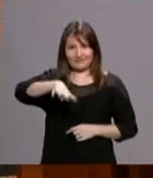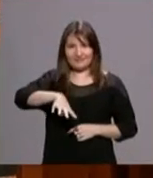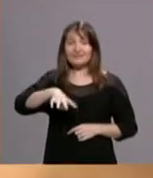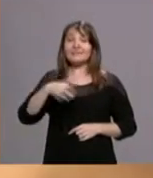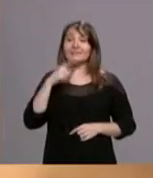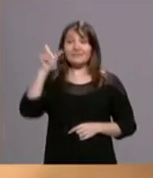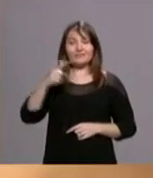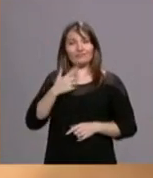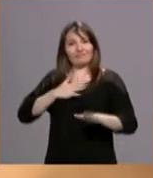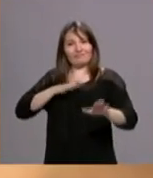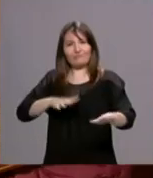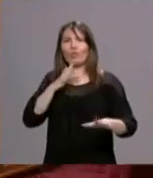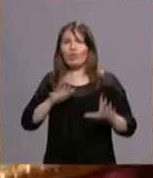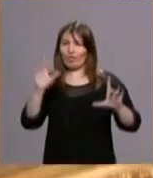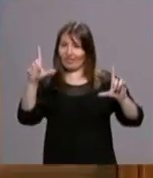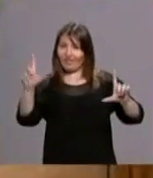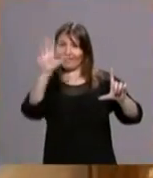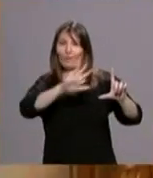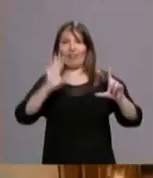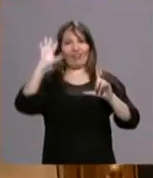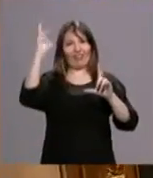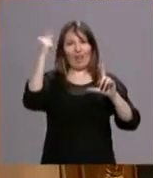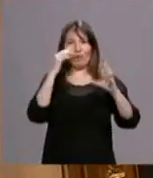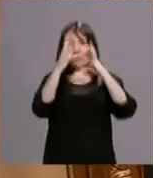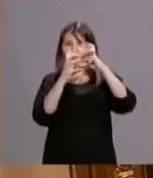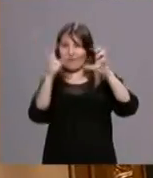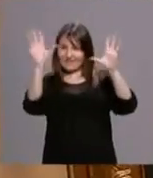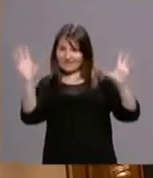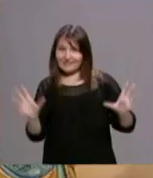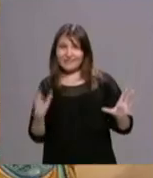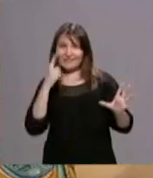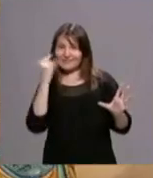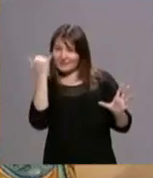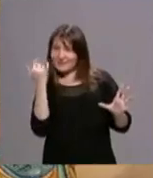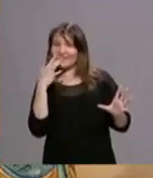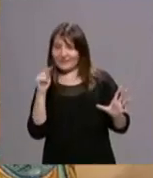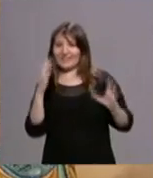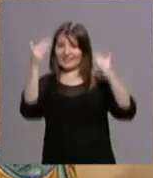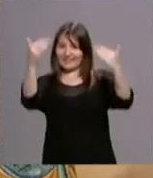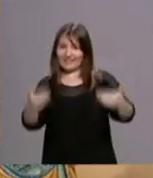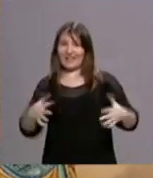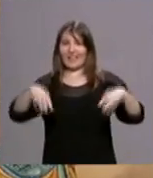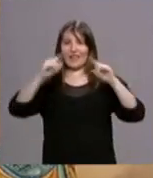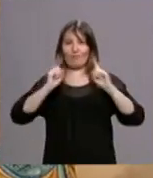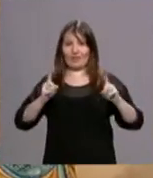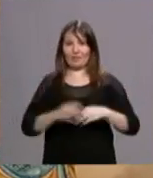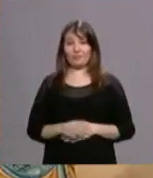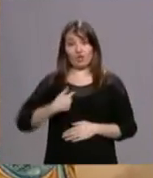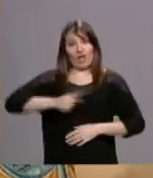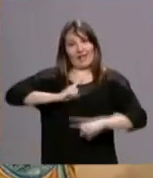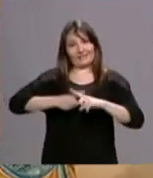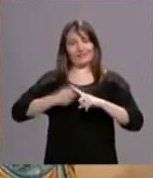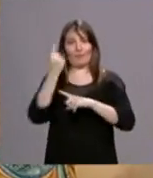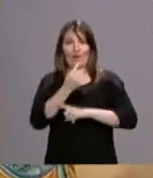Madrid aparece en el cielo y entre las nubes se vislumbra la catedral de la Almudena. Yo he sido dibujante de la Real Fábrica de Tapices, he dejado